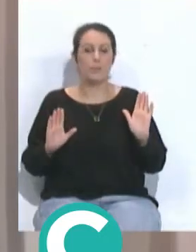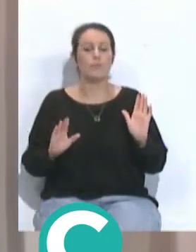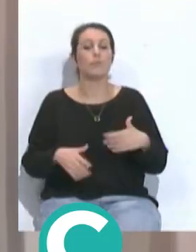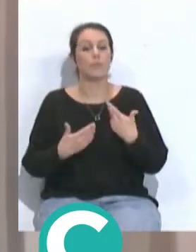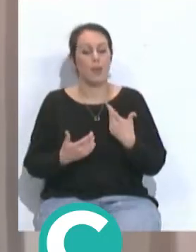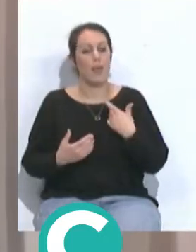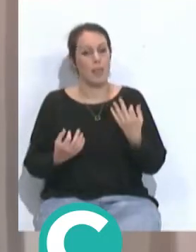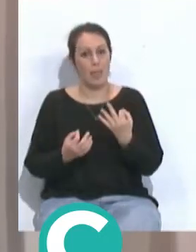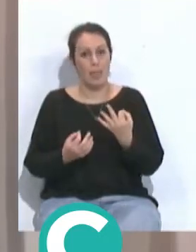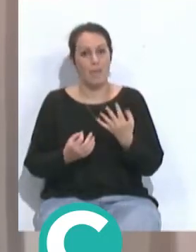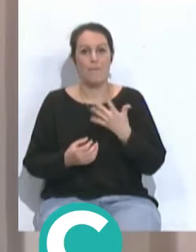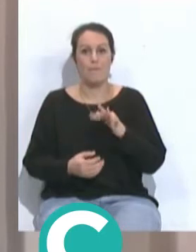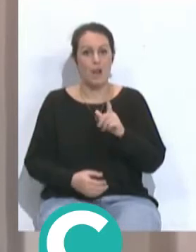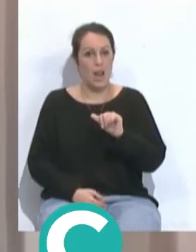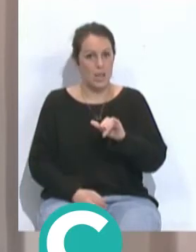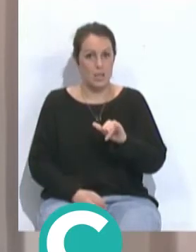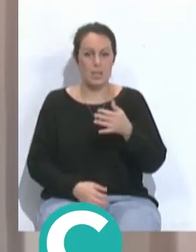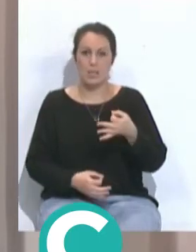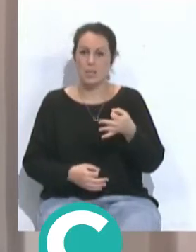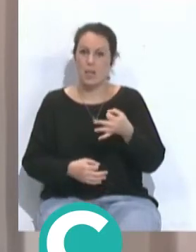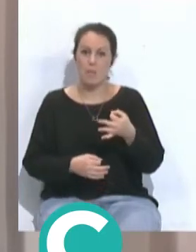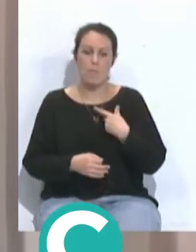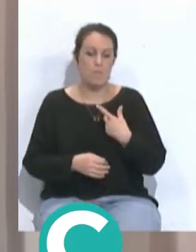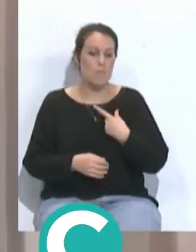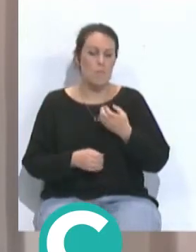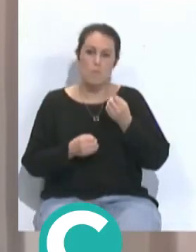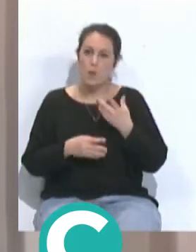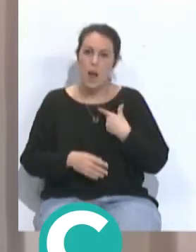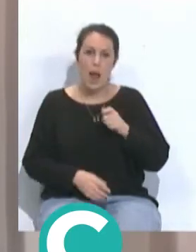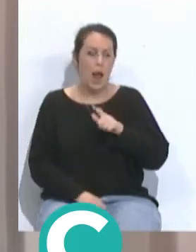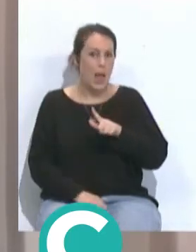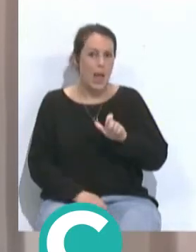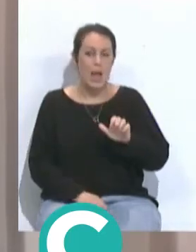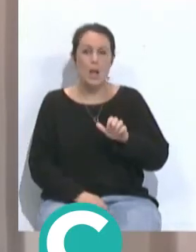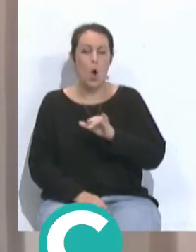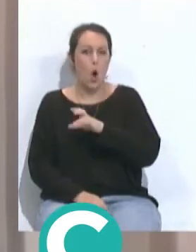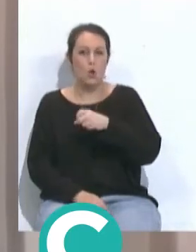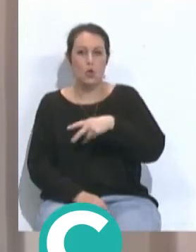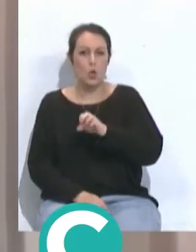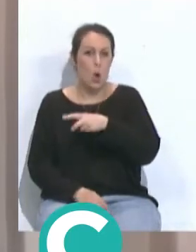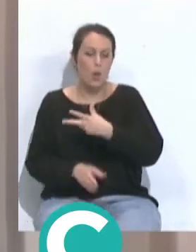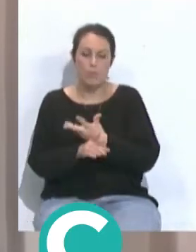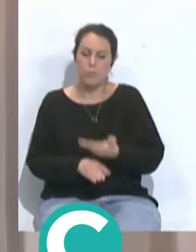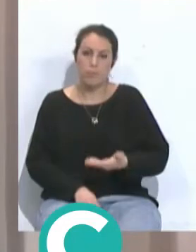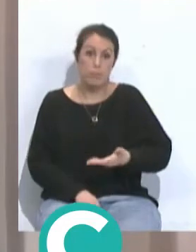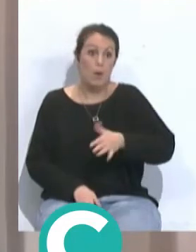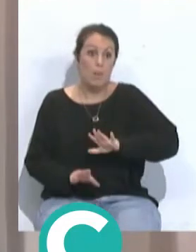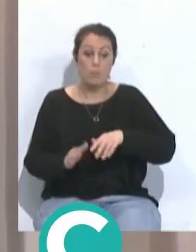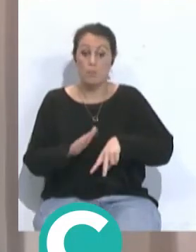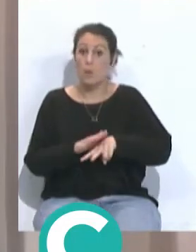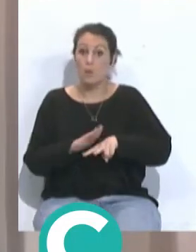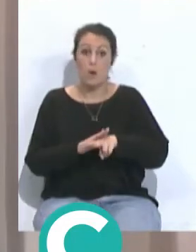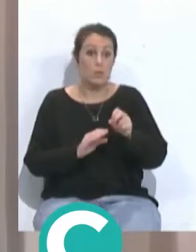hay que contar siempre con Fali que siempre ha dado un rendimiento bueno el Ale el Johnson son jugadores importantes pero ahora mismo como el fútbol